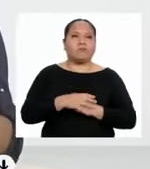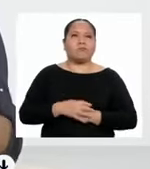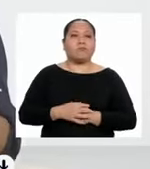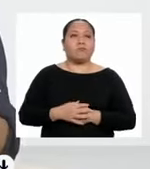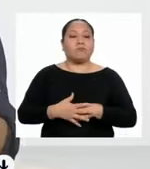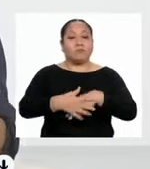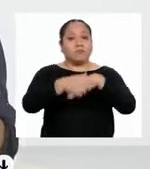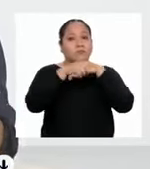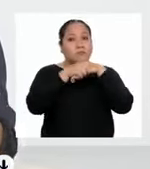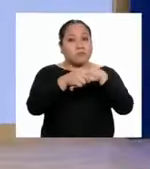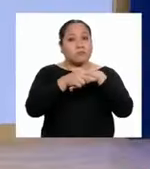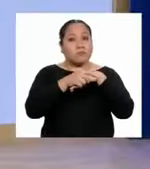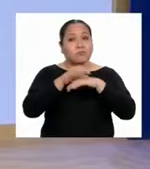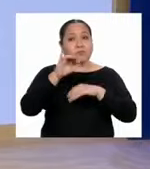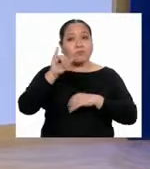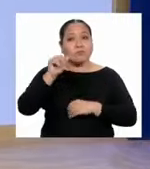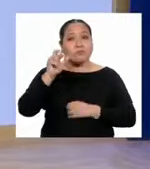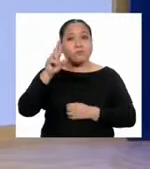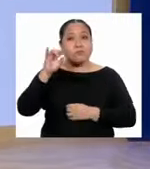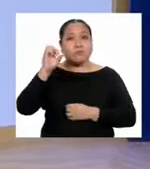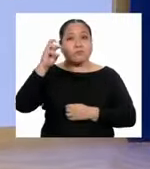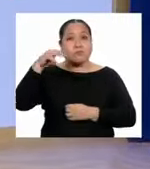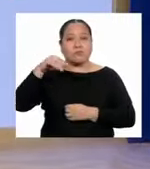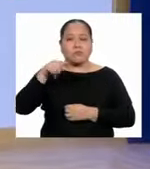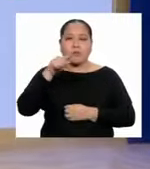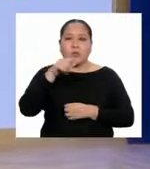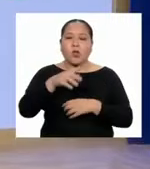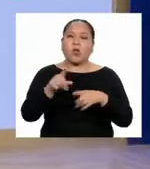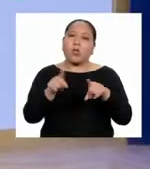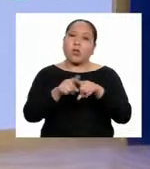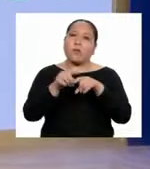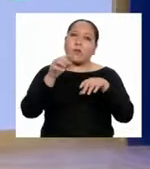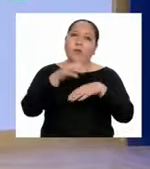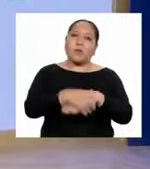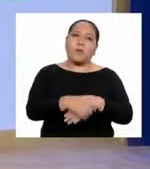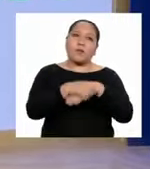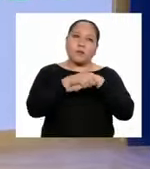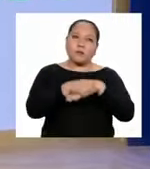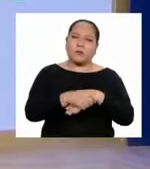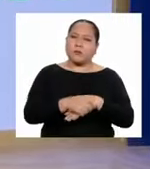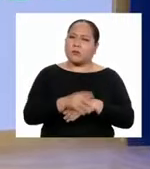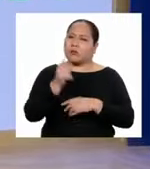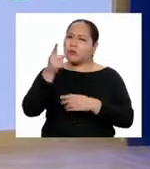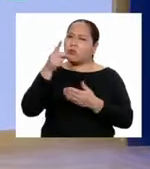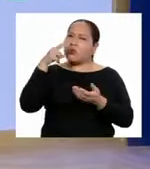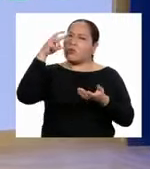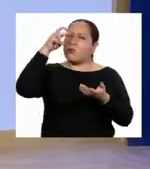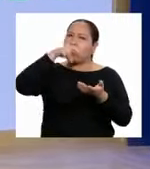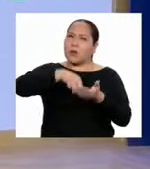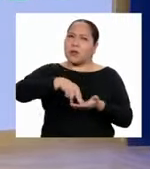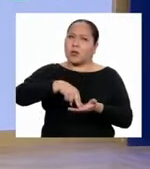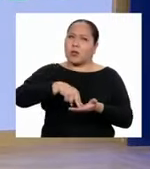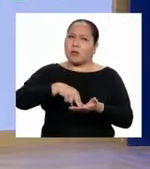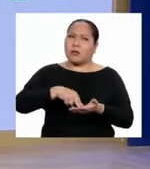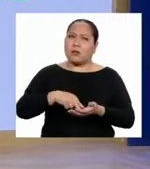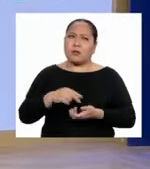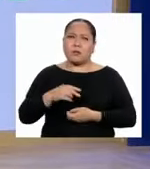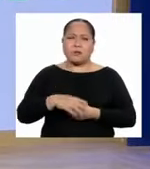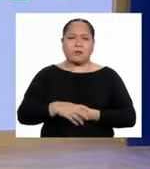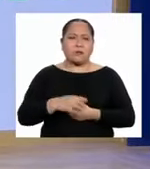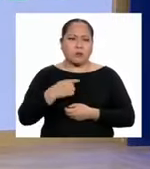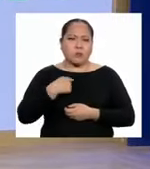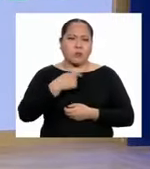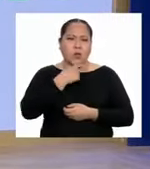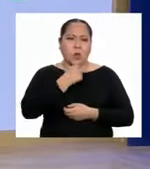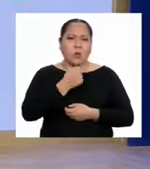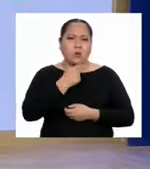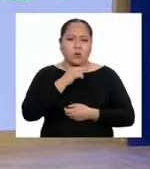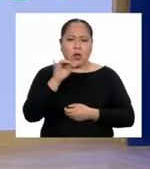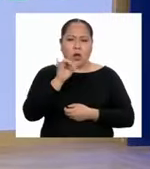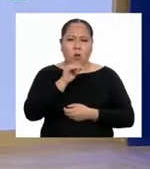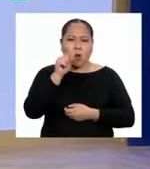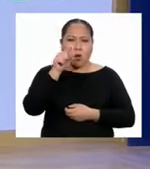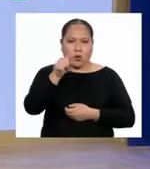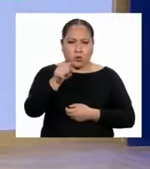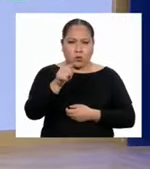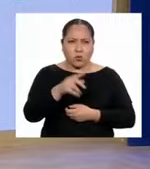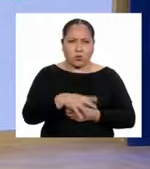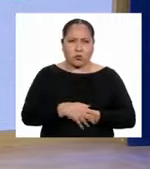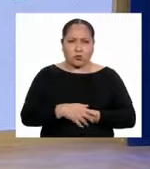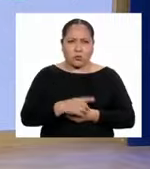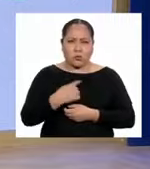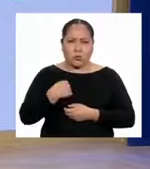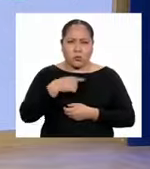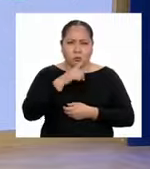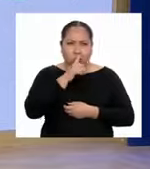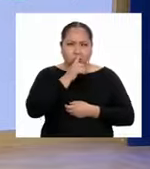felicito, Yeremid. Yo también te felicito. Y qué valentía la tuya. Ya me hubiera gustado actuar de esa manera y